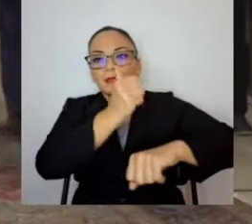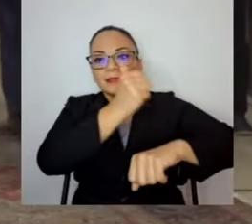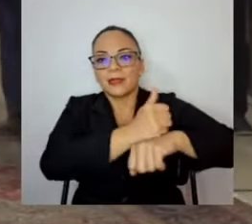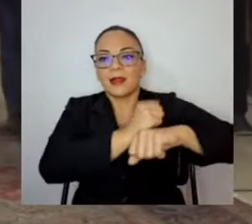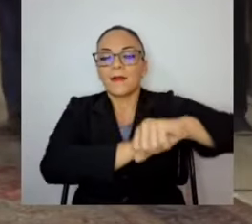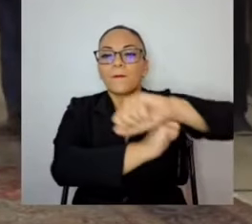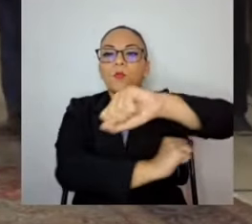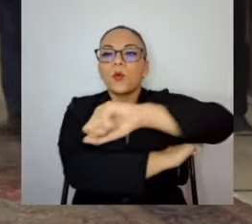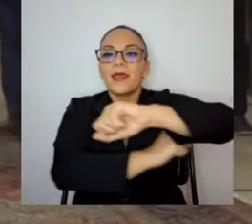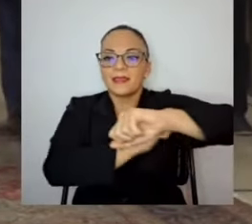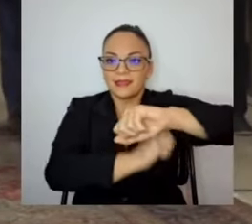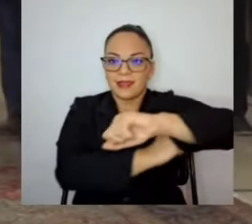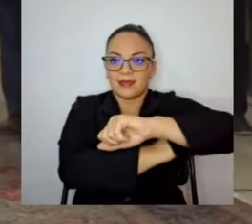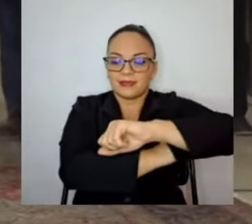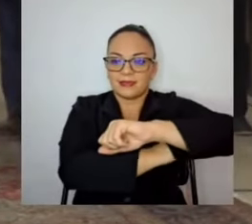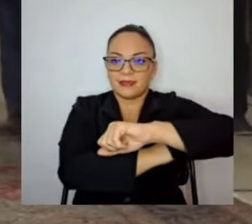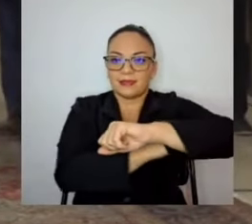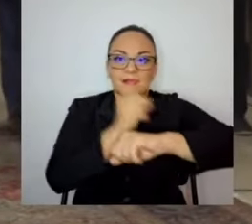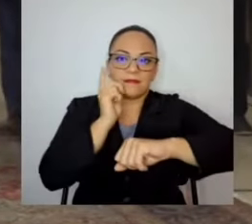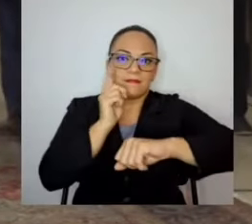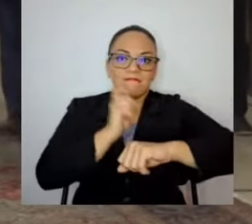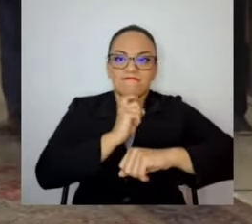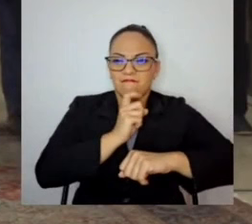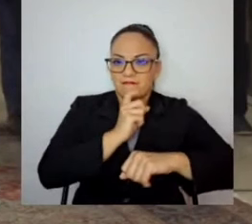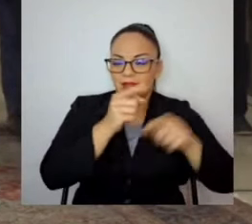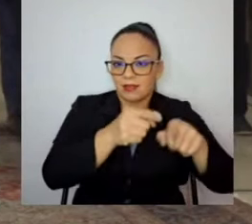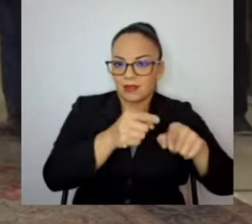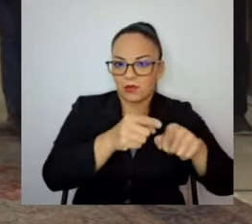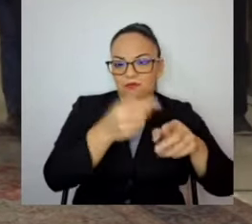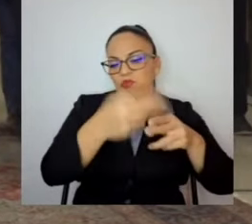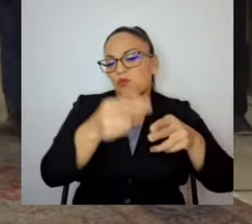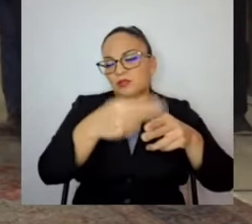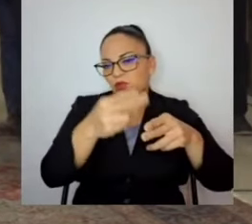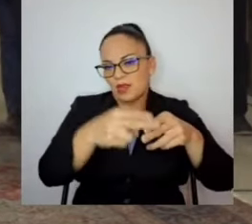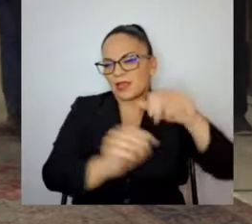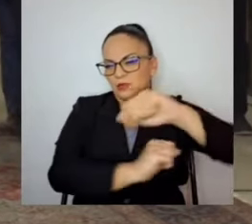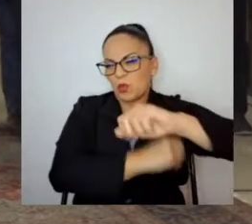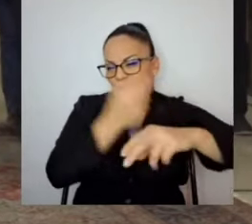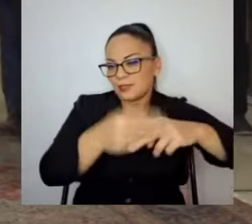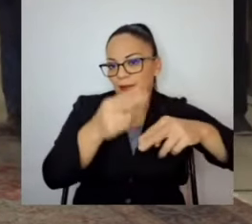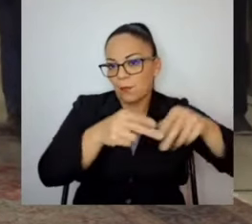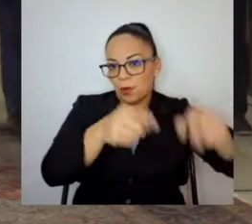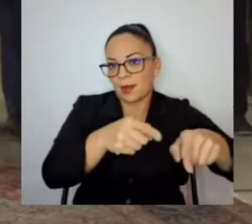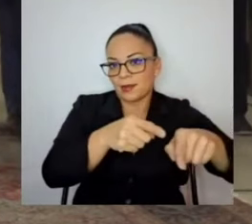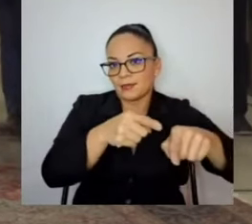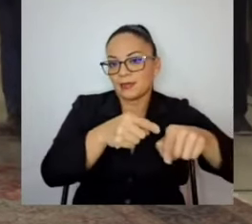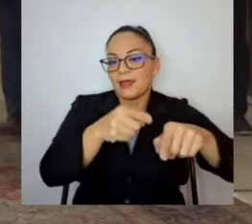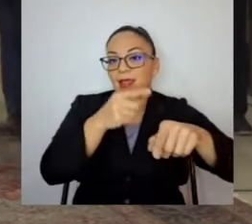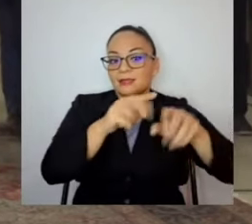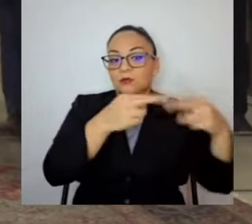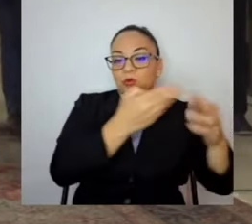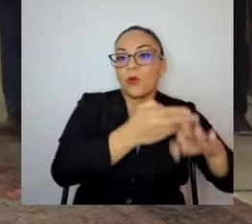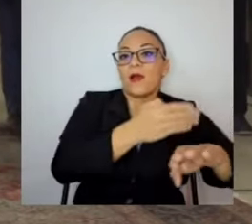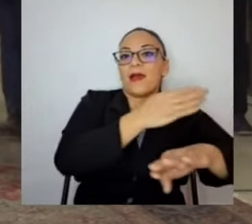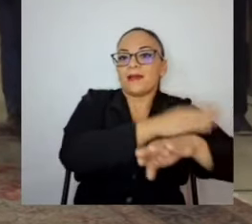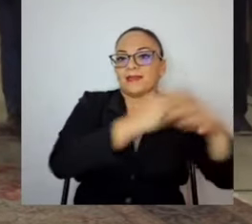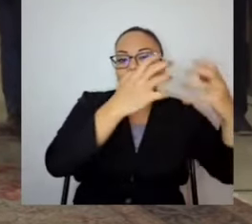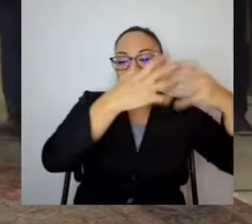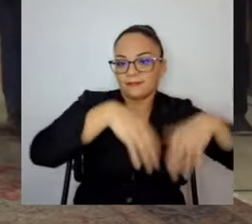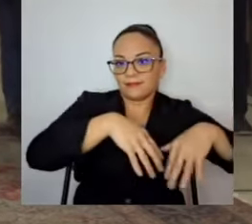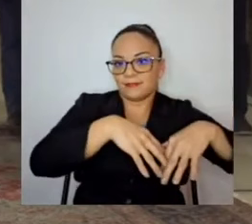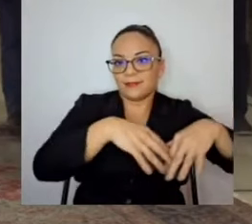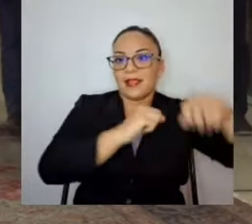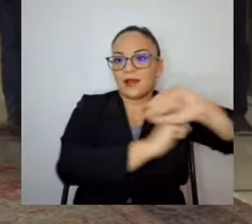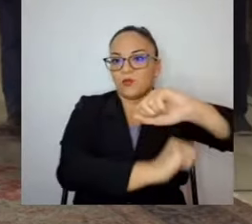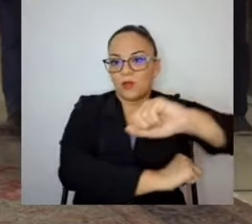Bailey o puentes provisionales antes de la demolición del puente.